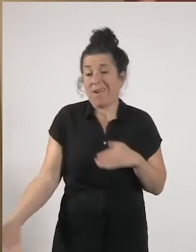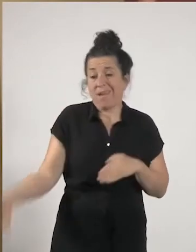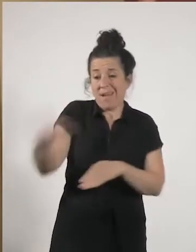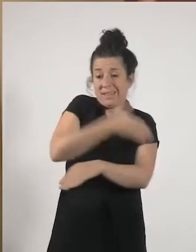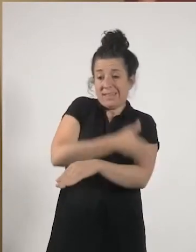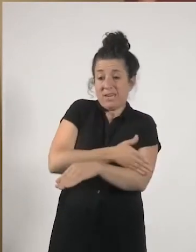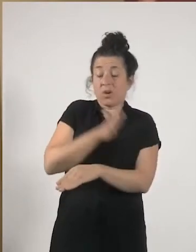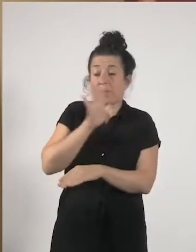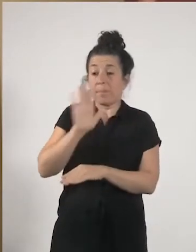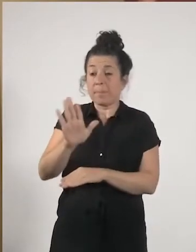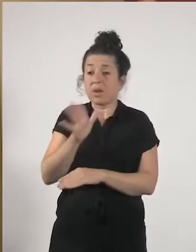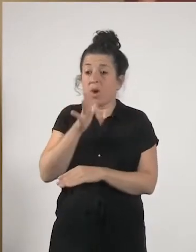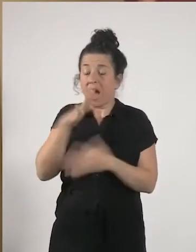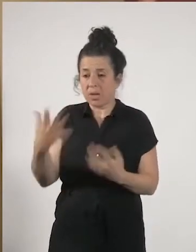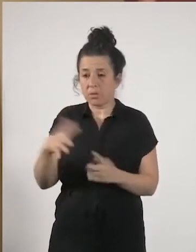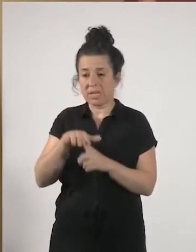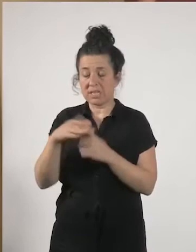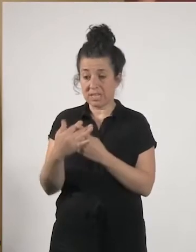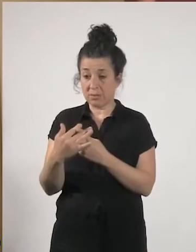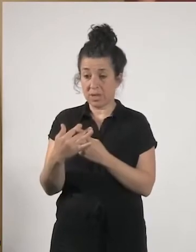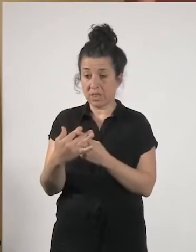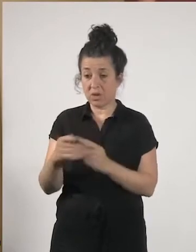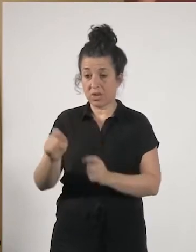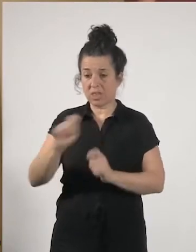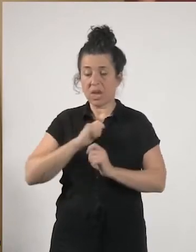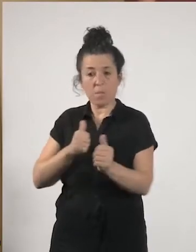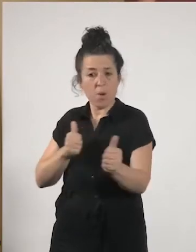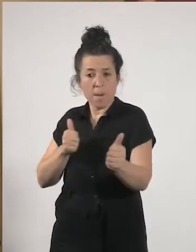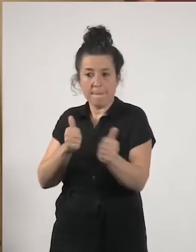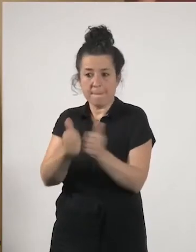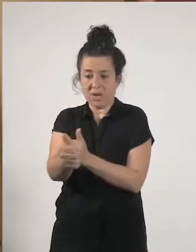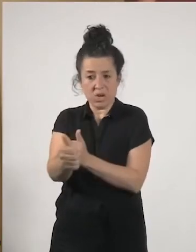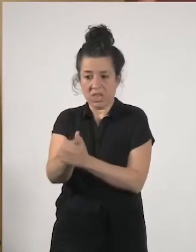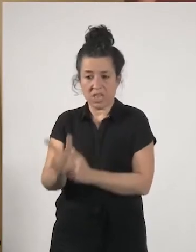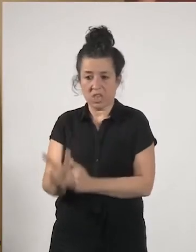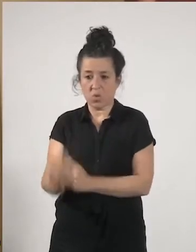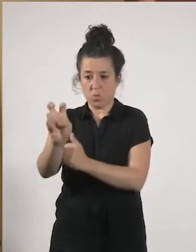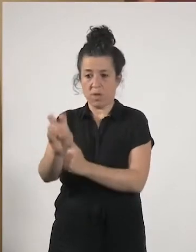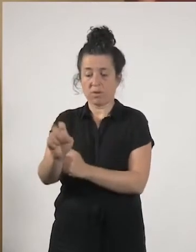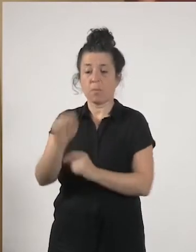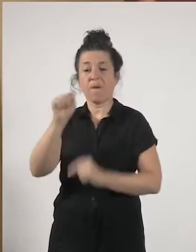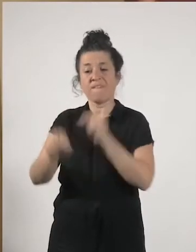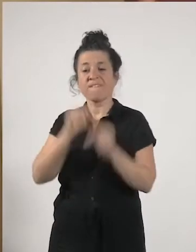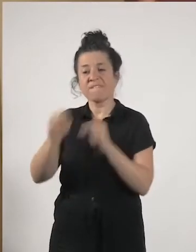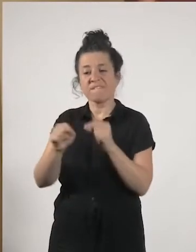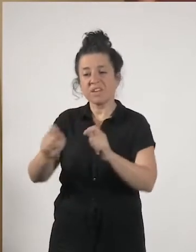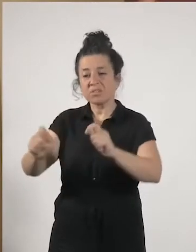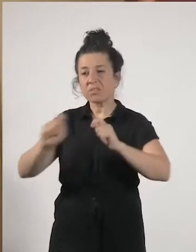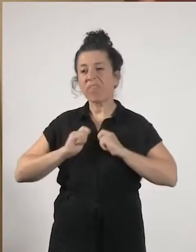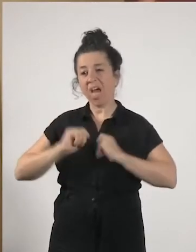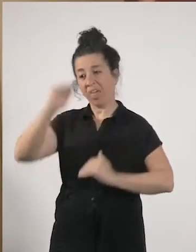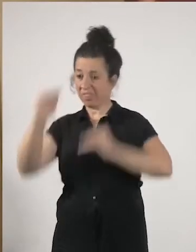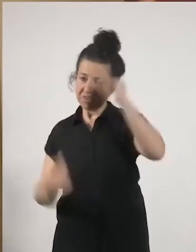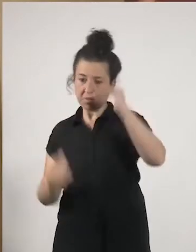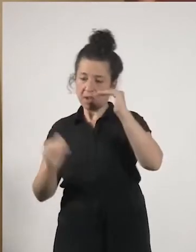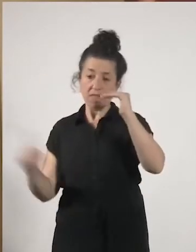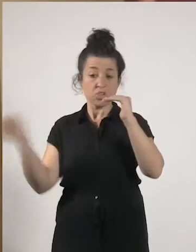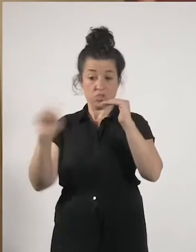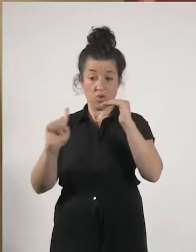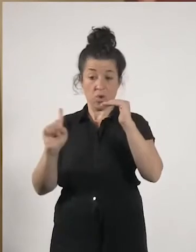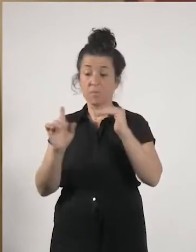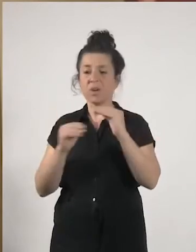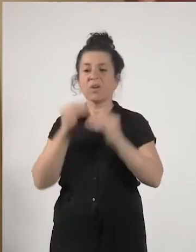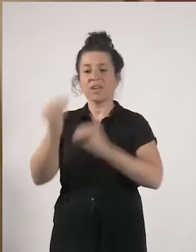un nivel de prioridad tal vez más alto es decir el virus no ha creado las desigualdades pero nos las está mostrando